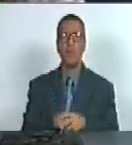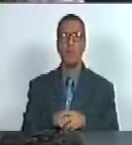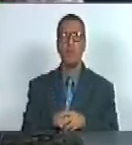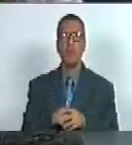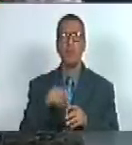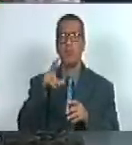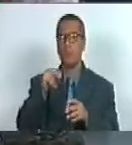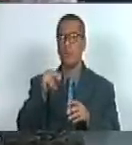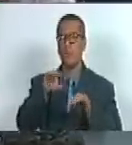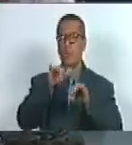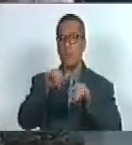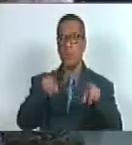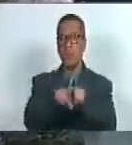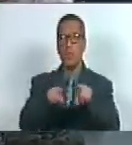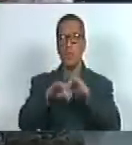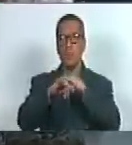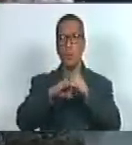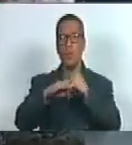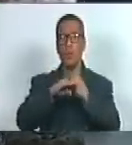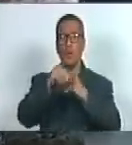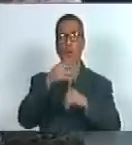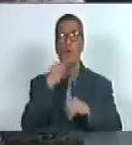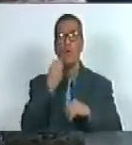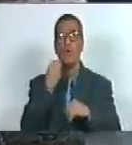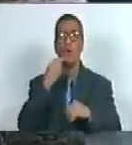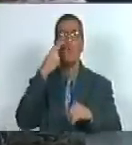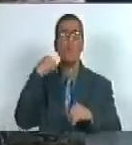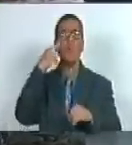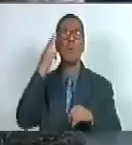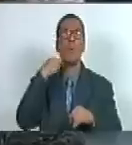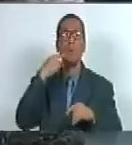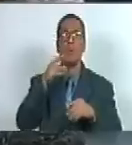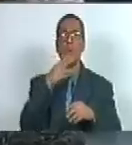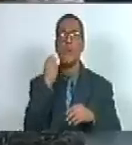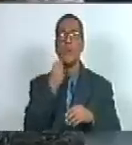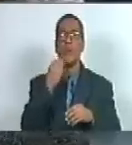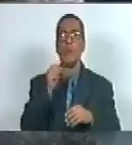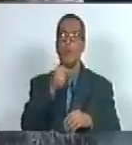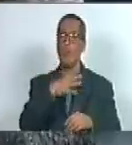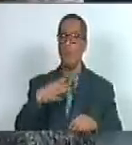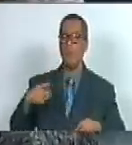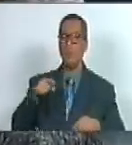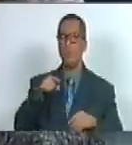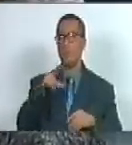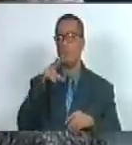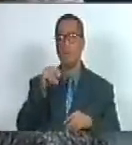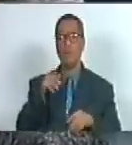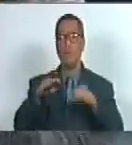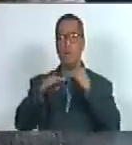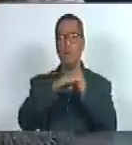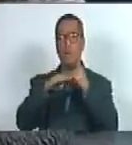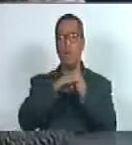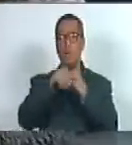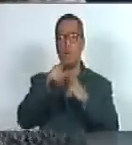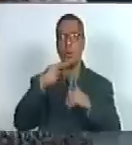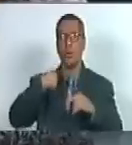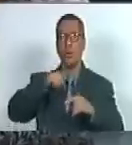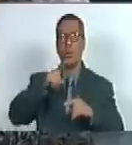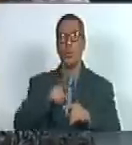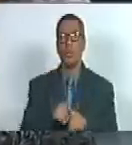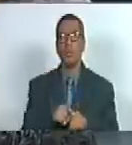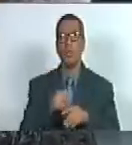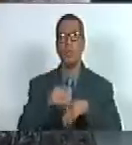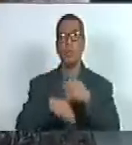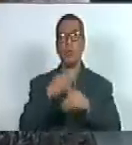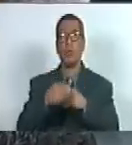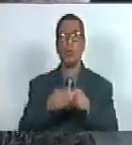es lo mismo cuando pasa un joven negro a cuando pasa un joven blanco no es lo mismo cuando uno